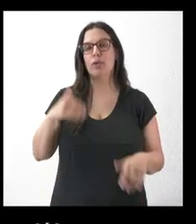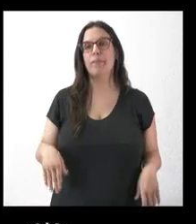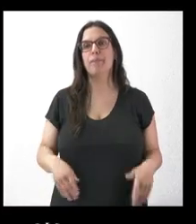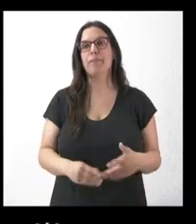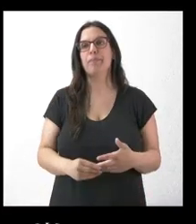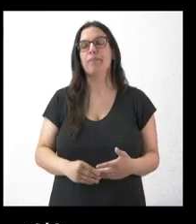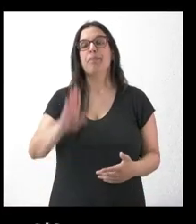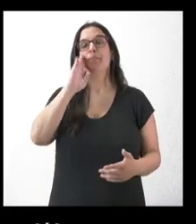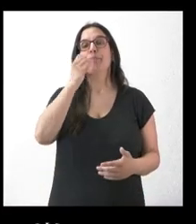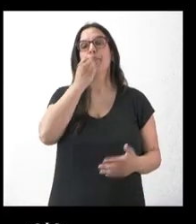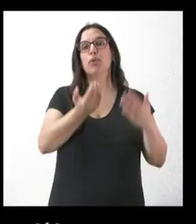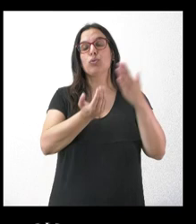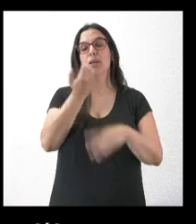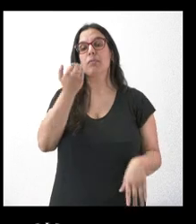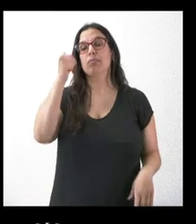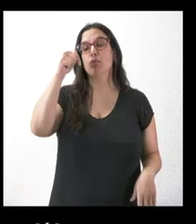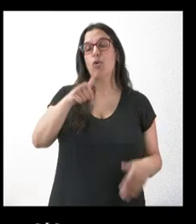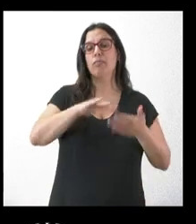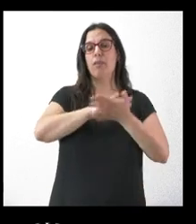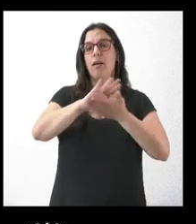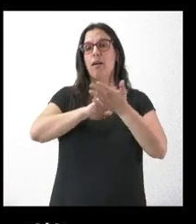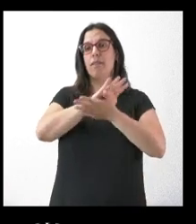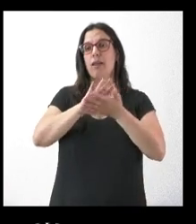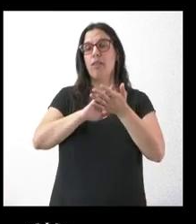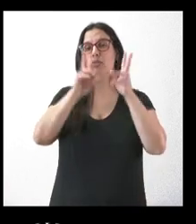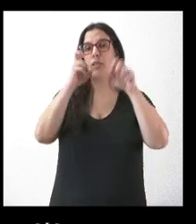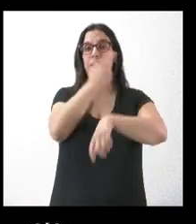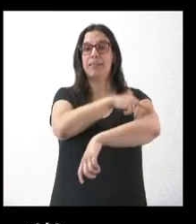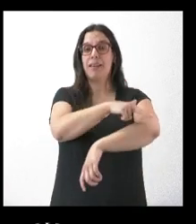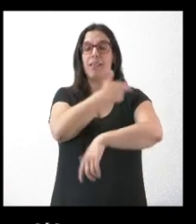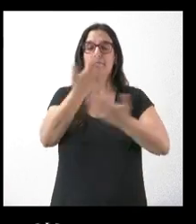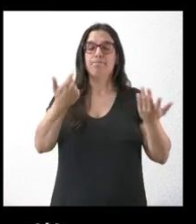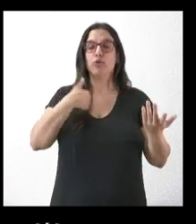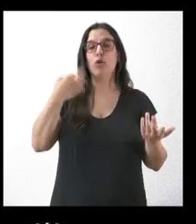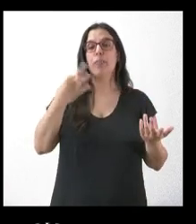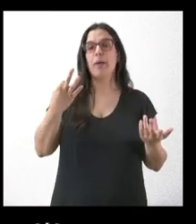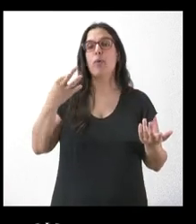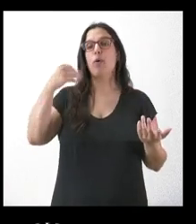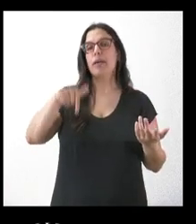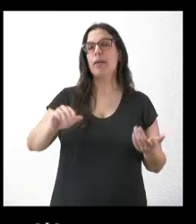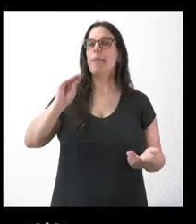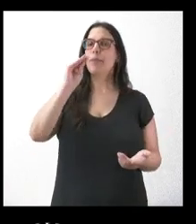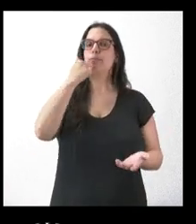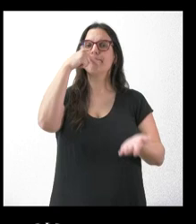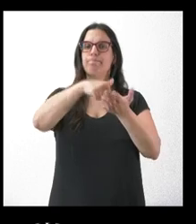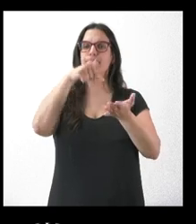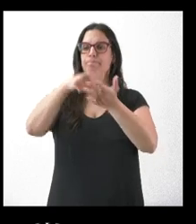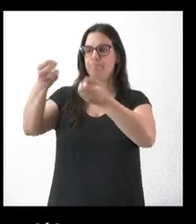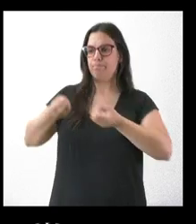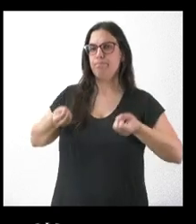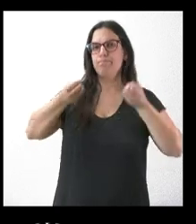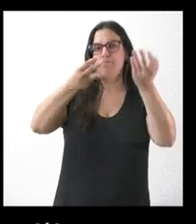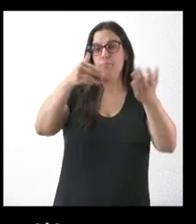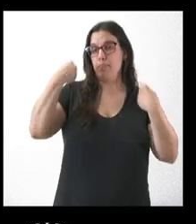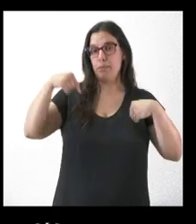Hola, buenos días. Hoy se ha hablado mucho de sanidad y a mí me toca traer a esta rueda de prensa una reivindicación que nos han hecho llegar hoy